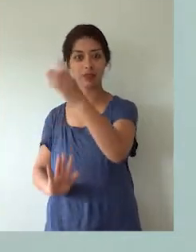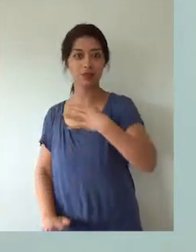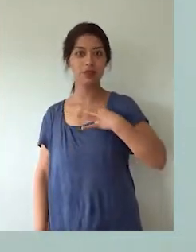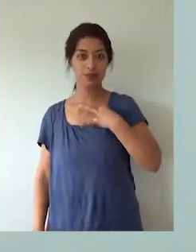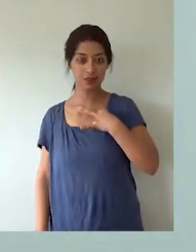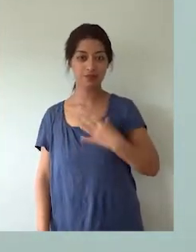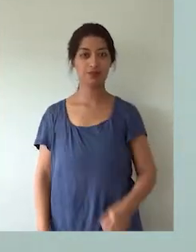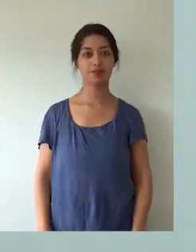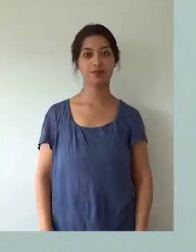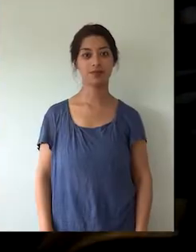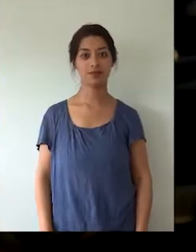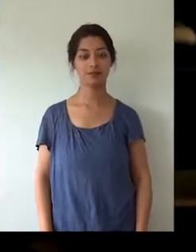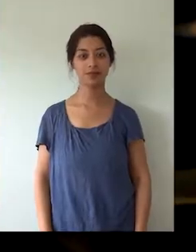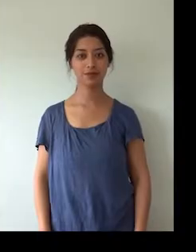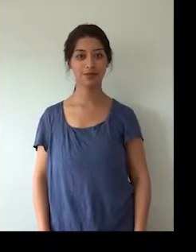ciudadanos integrales.